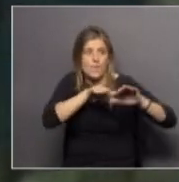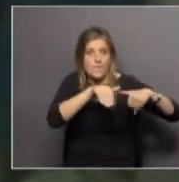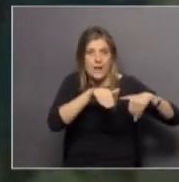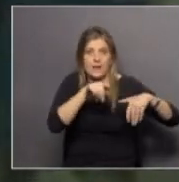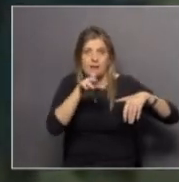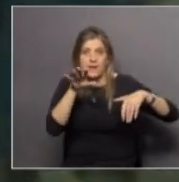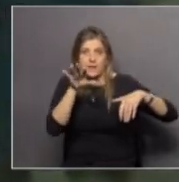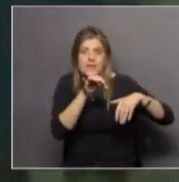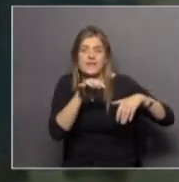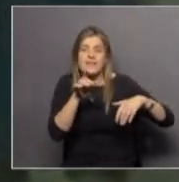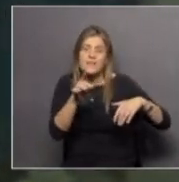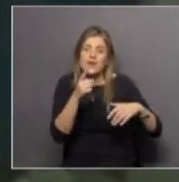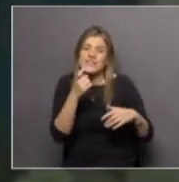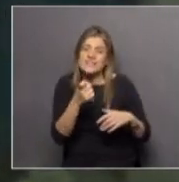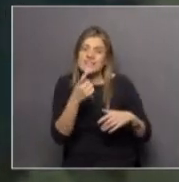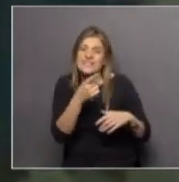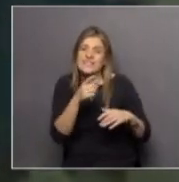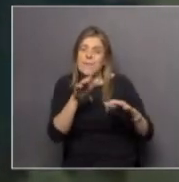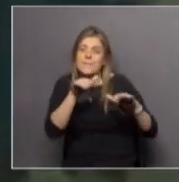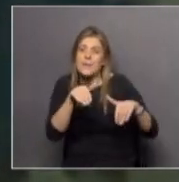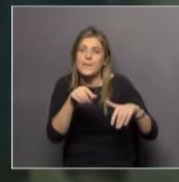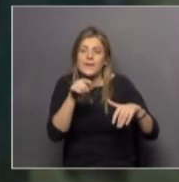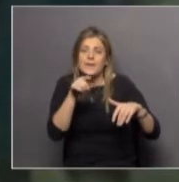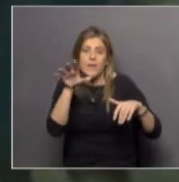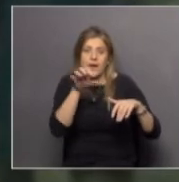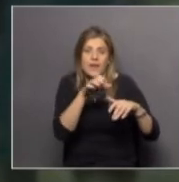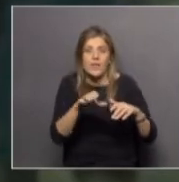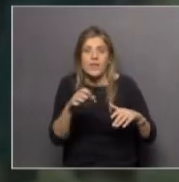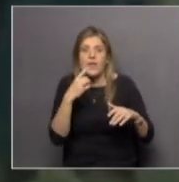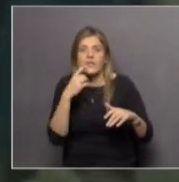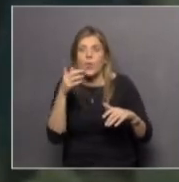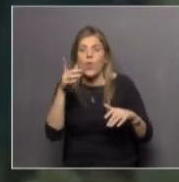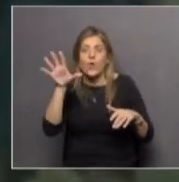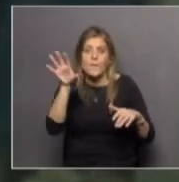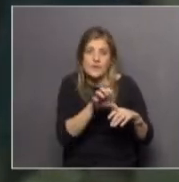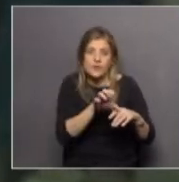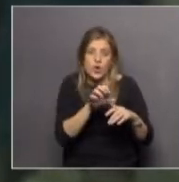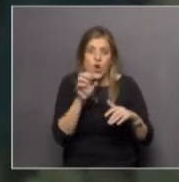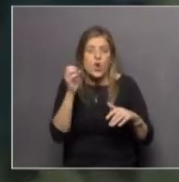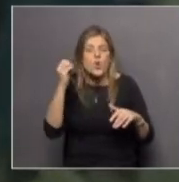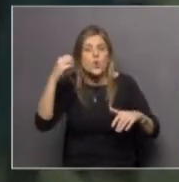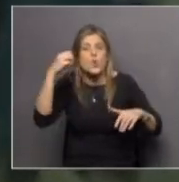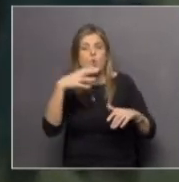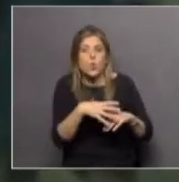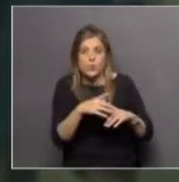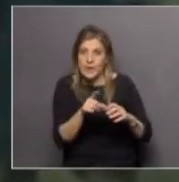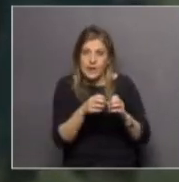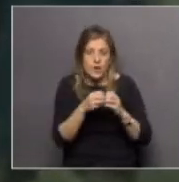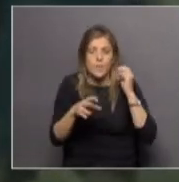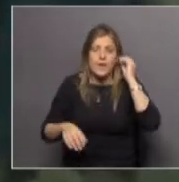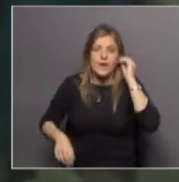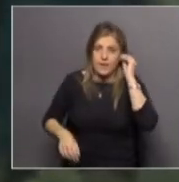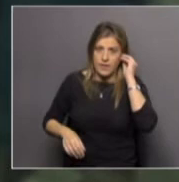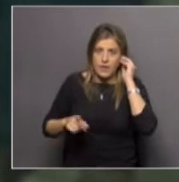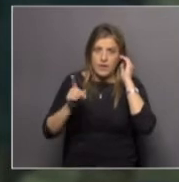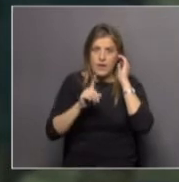requisitos y uno de ellos es que no pierda esa luz que tomó en procesos de accesorios,